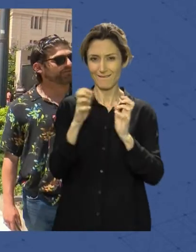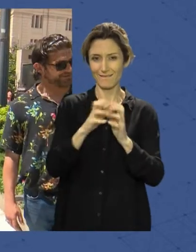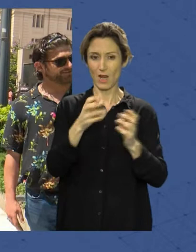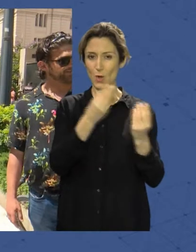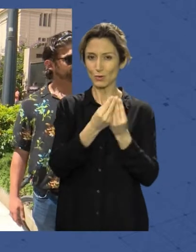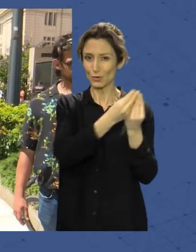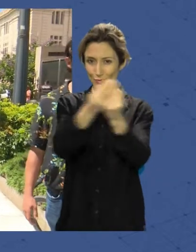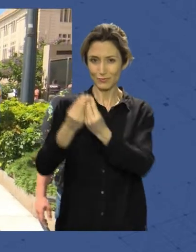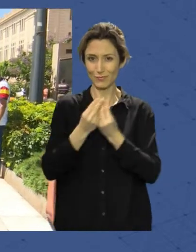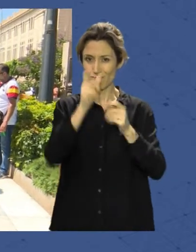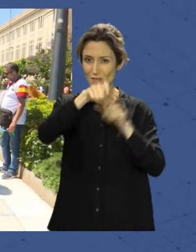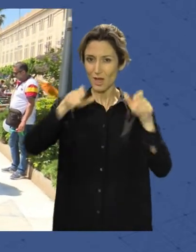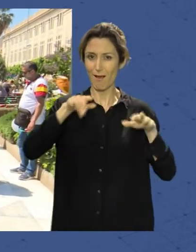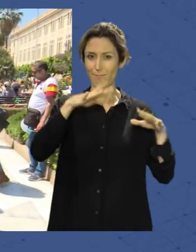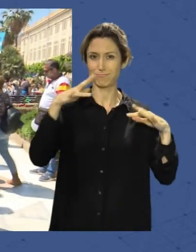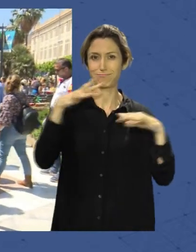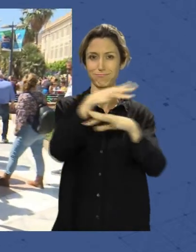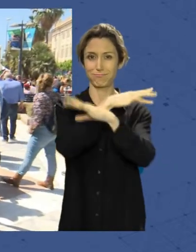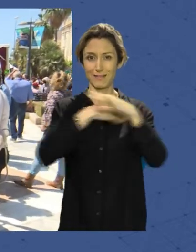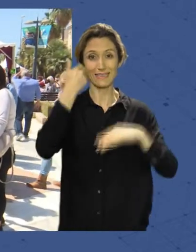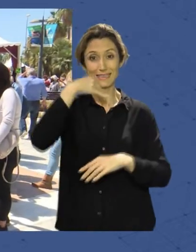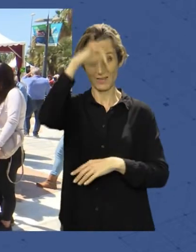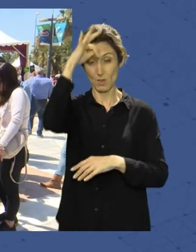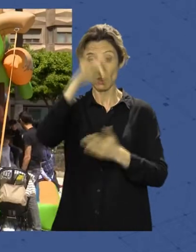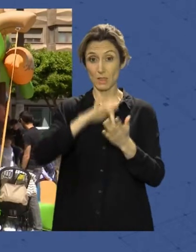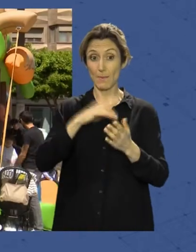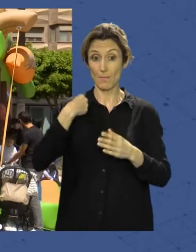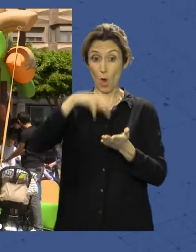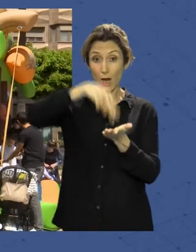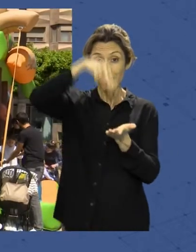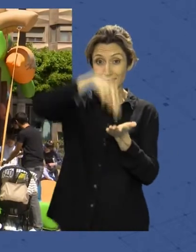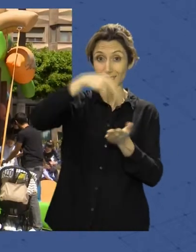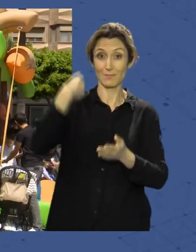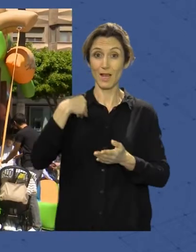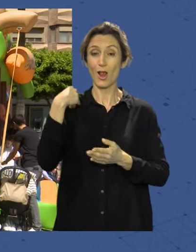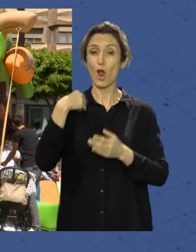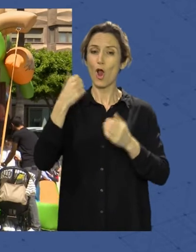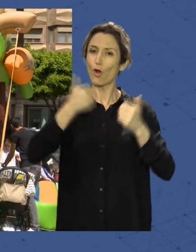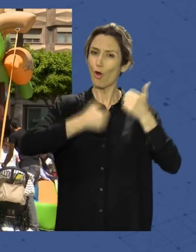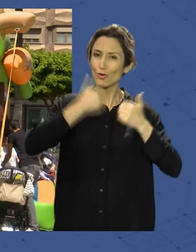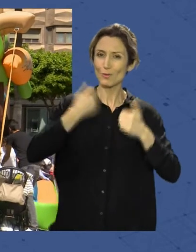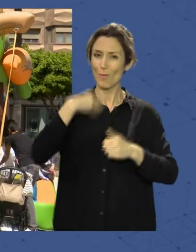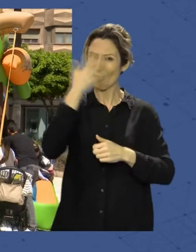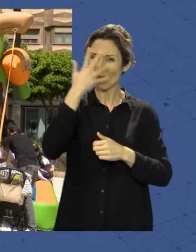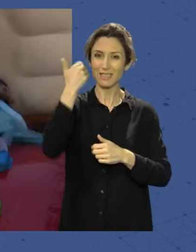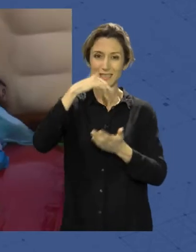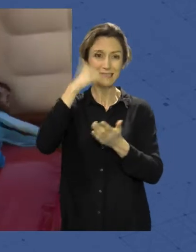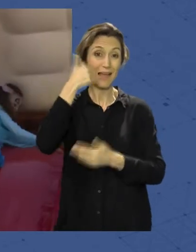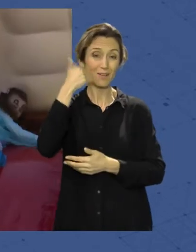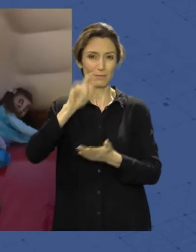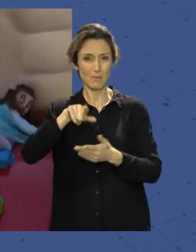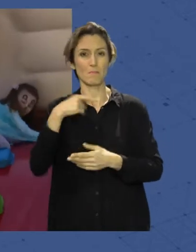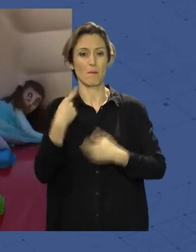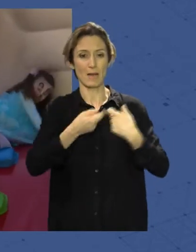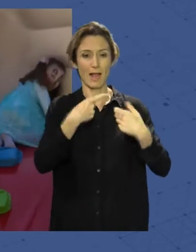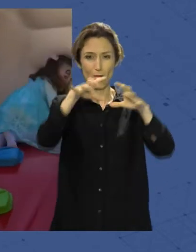en las actividades celebradas a lo largo del sábado y el domingo. Desde castillos hinchables y concursos de disfraces el sábado, pasando por Mercado Medieval de Fantasía y un